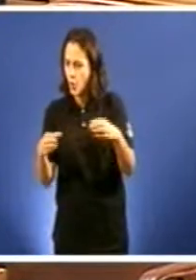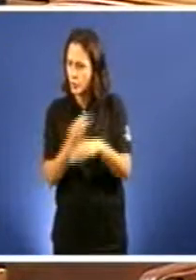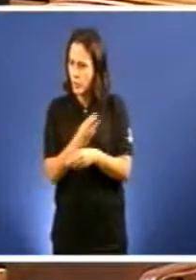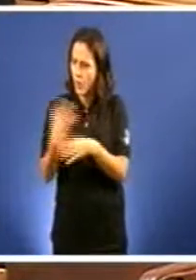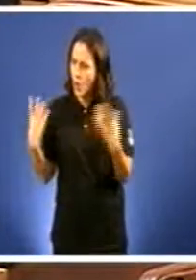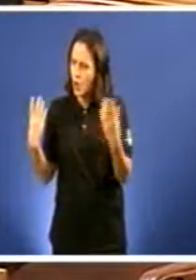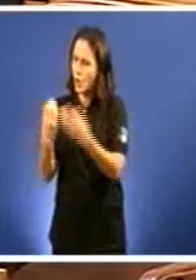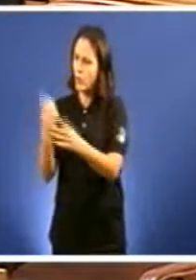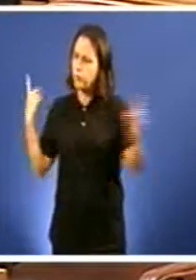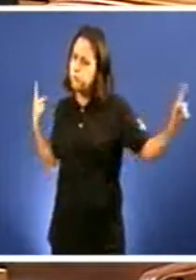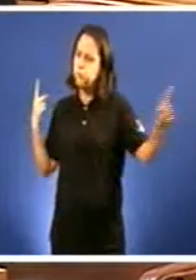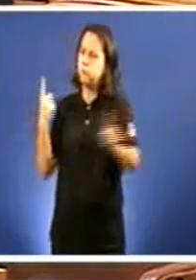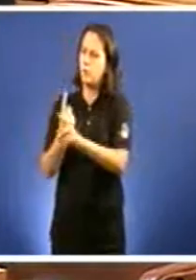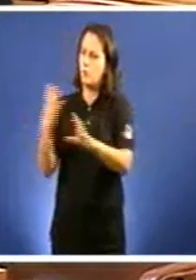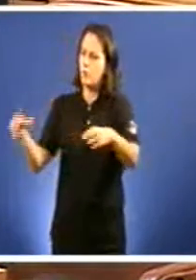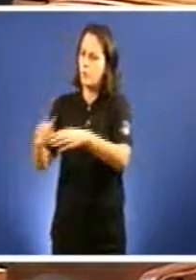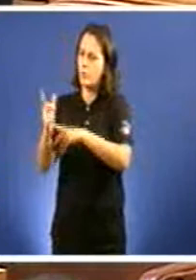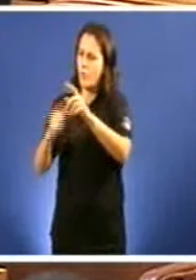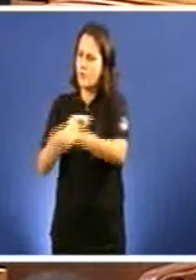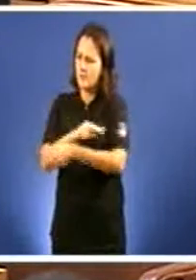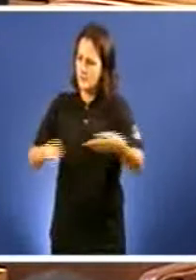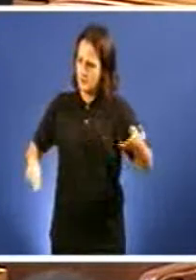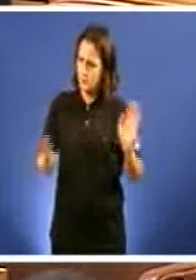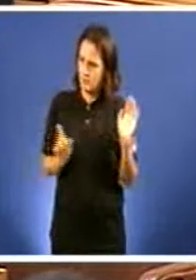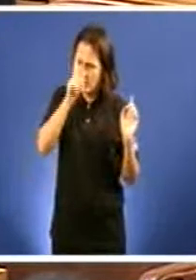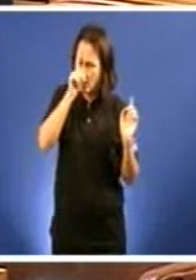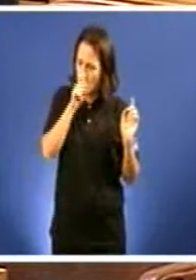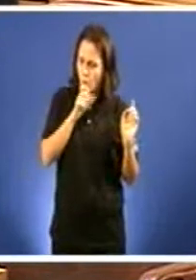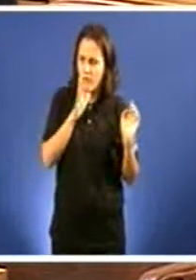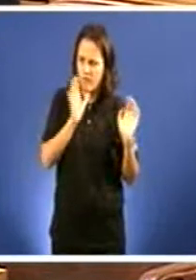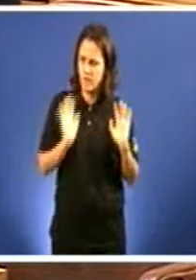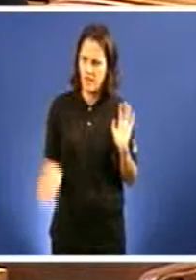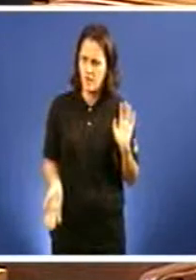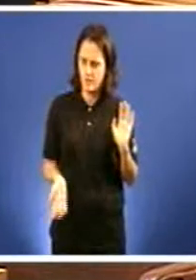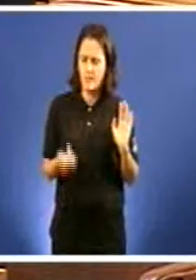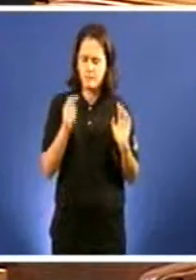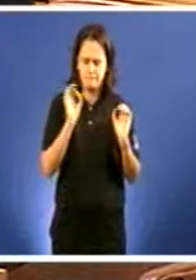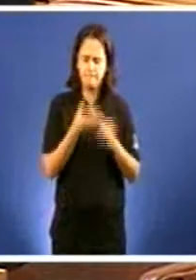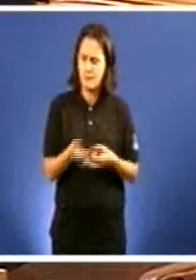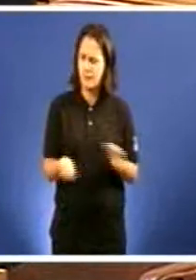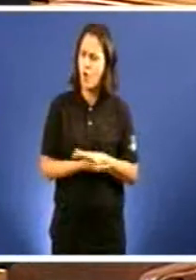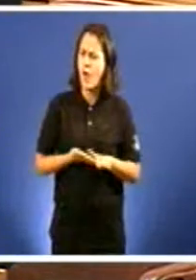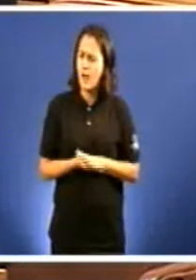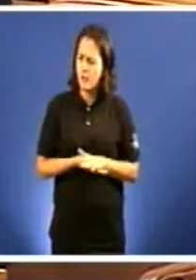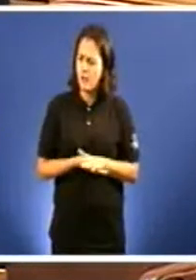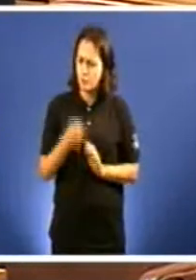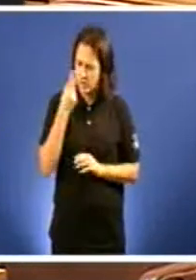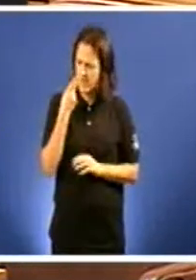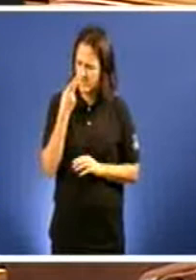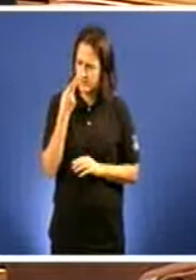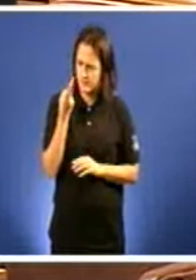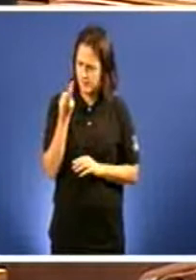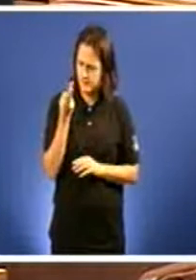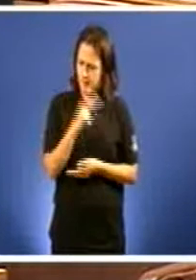do Bloque Nacionalista Galiza. Pero mire, vamos a falar efectivamente dos intereses de Galiza e de privilexios.